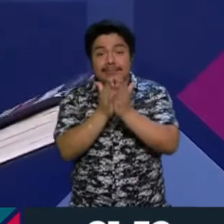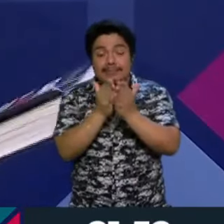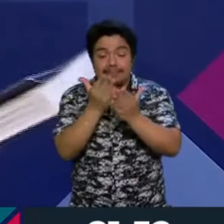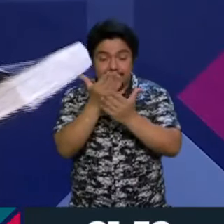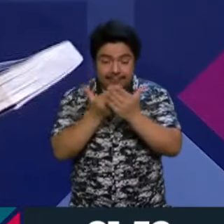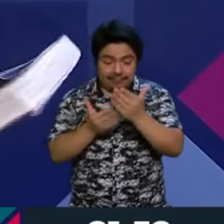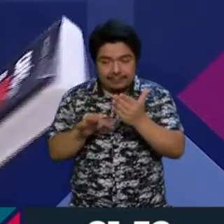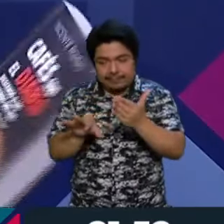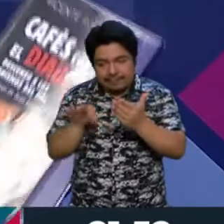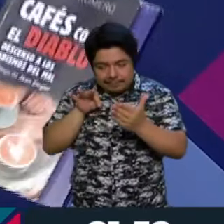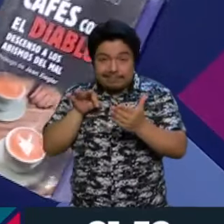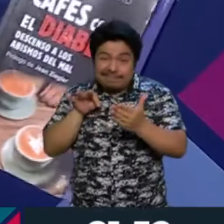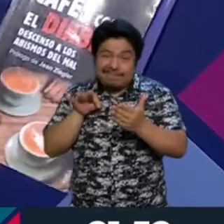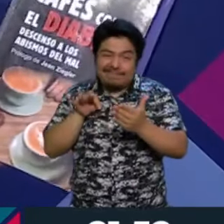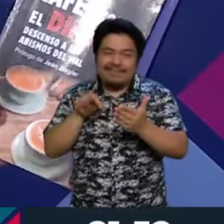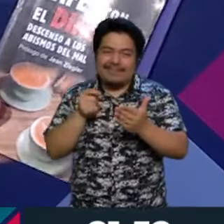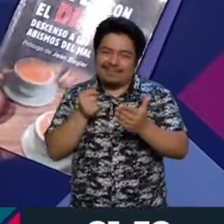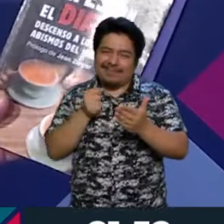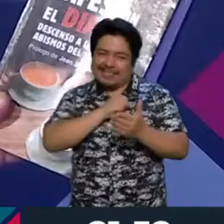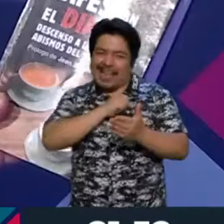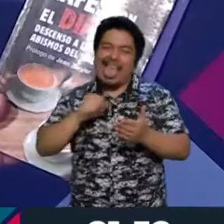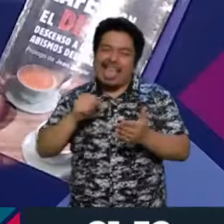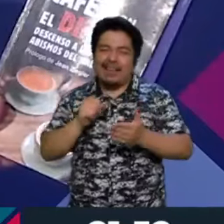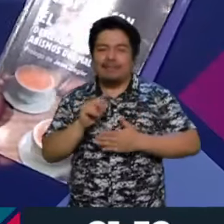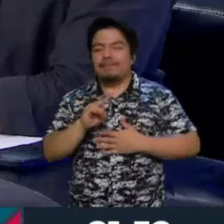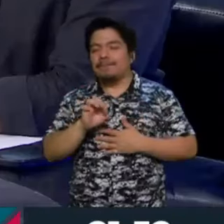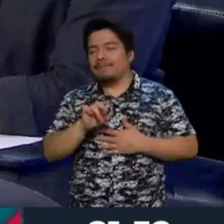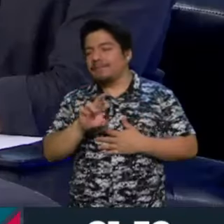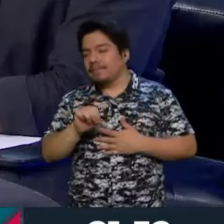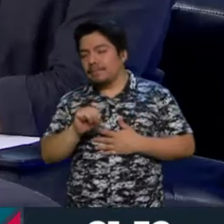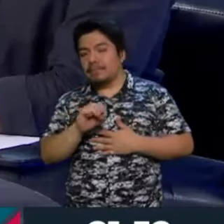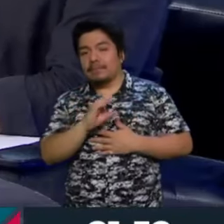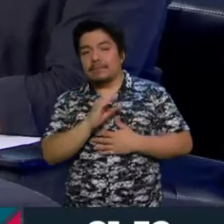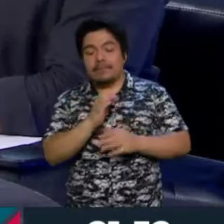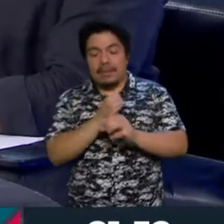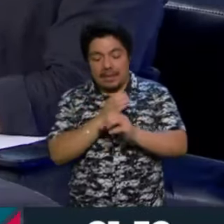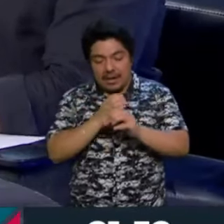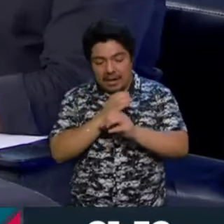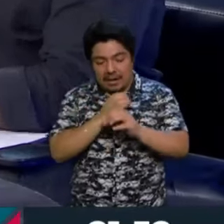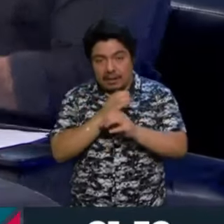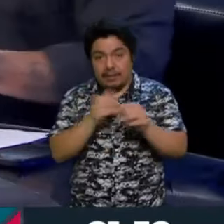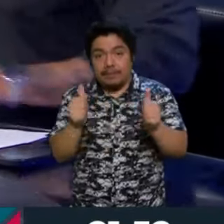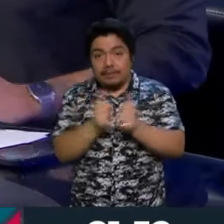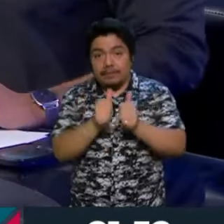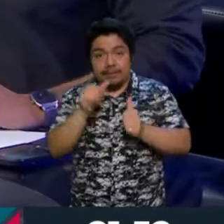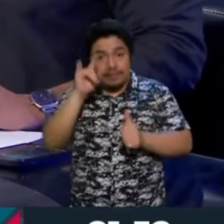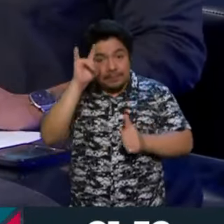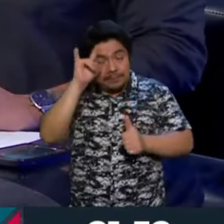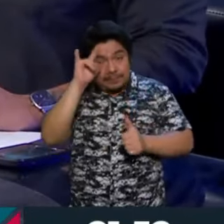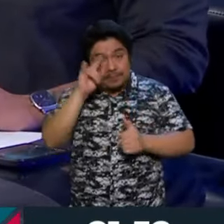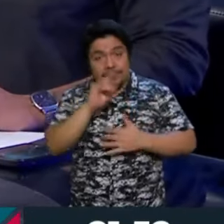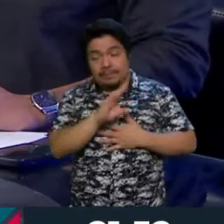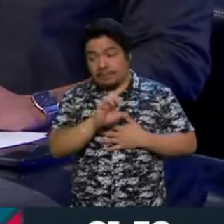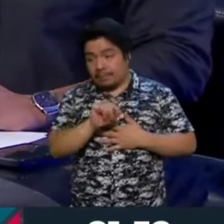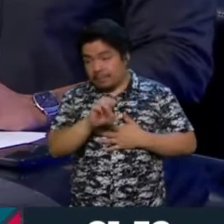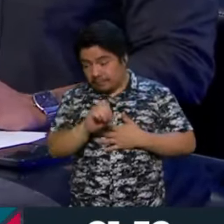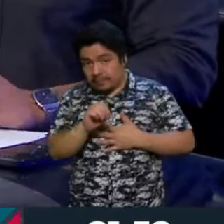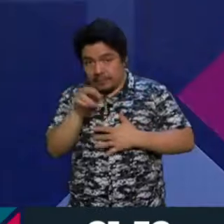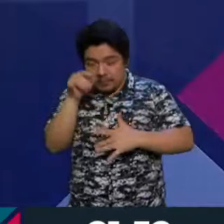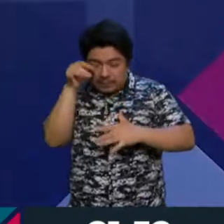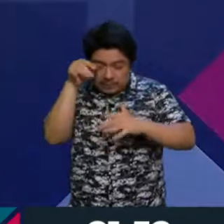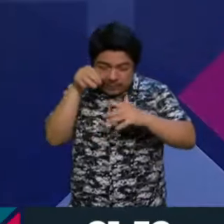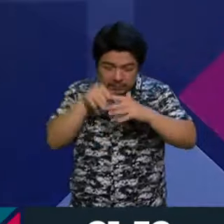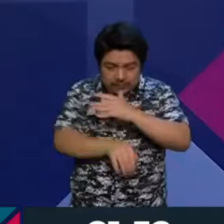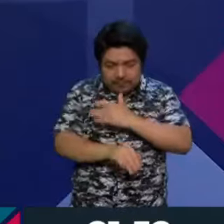con toda la mala fe para esta noche. Vicente Romero, Cafés con el Diablo, Descenso a los Abismos del Mal.